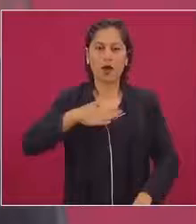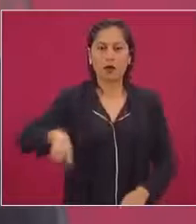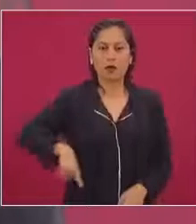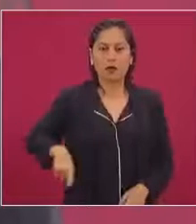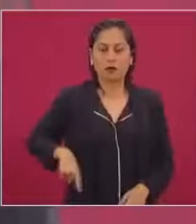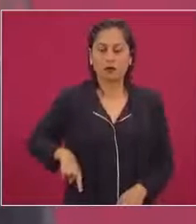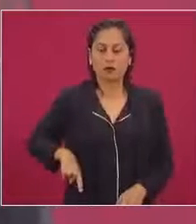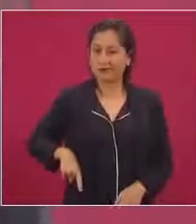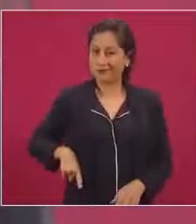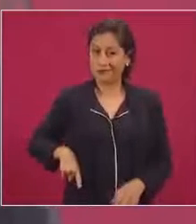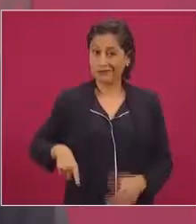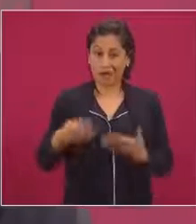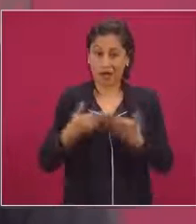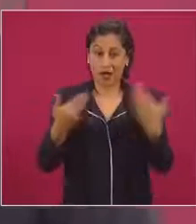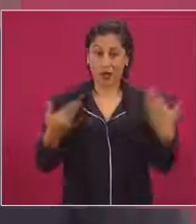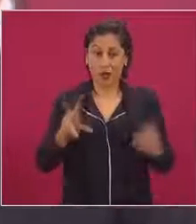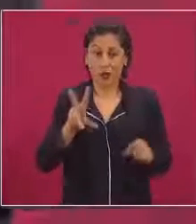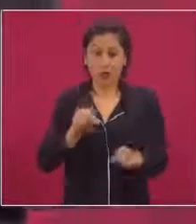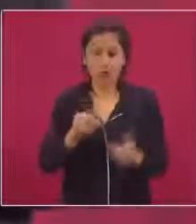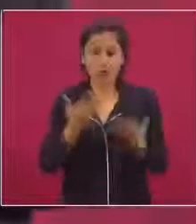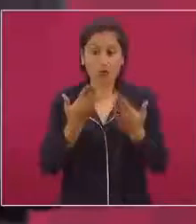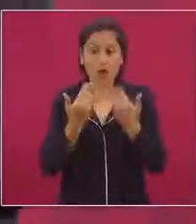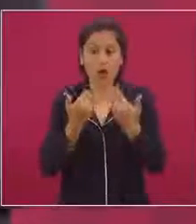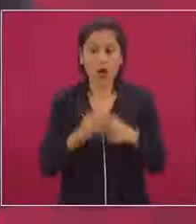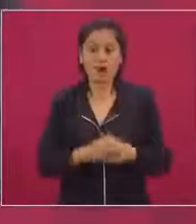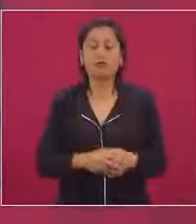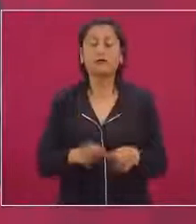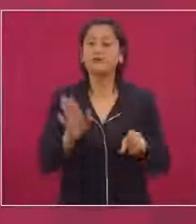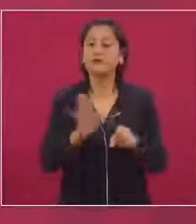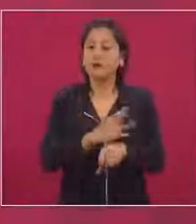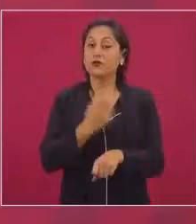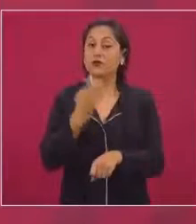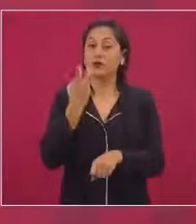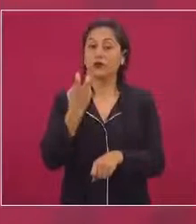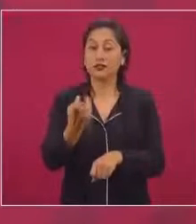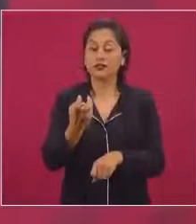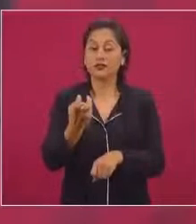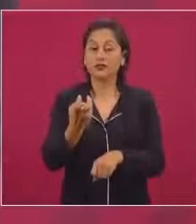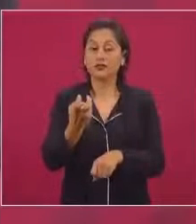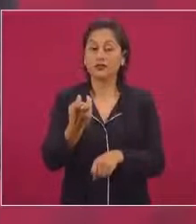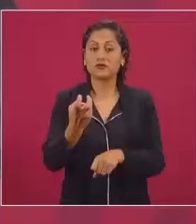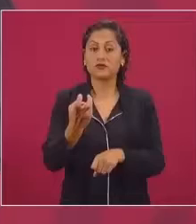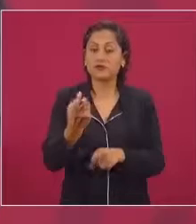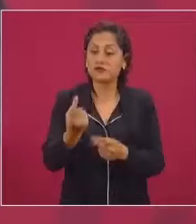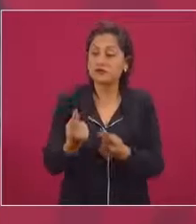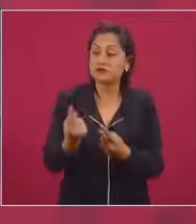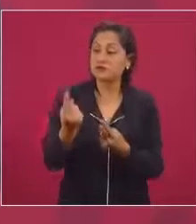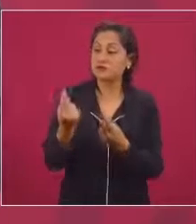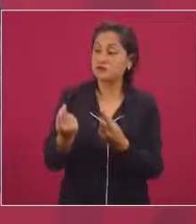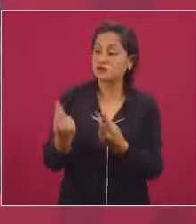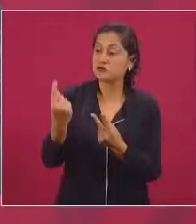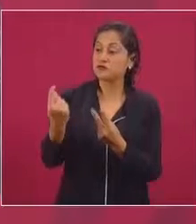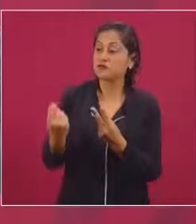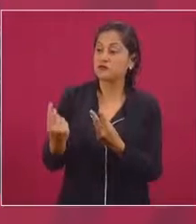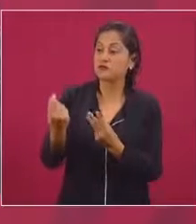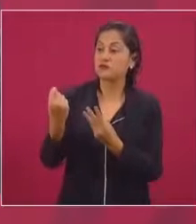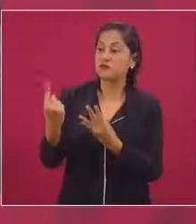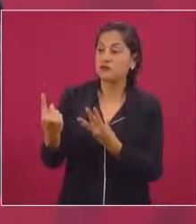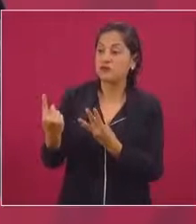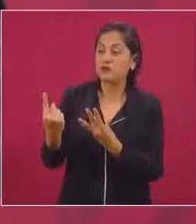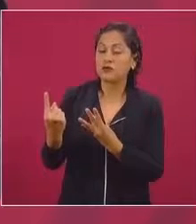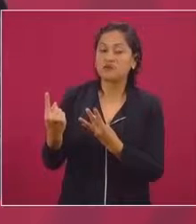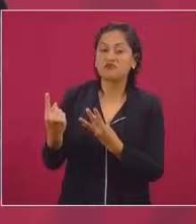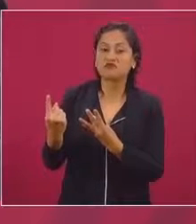Entonces, hay muchos ataques, sin embargo, la